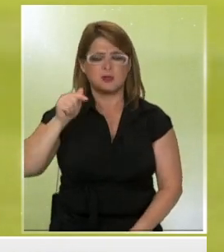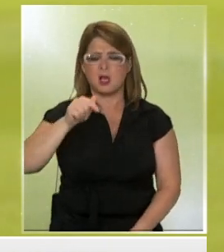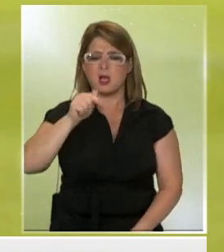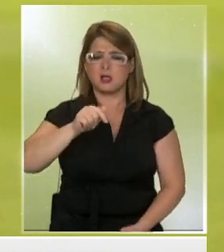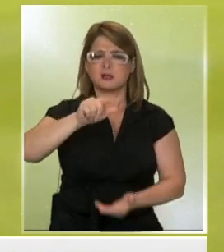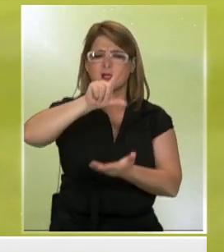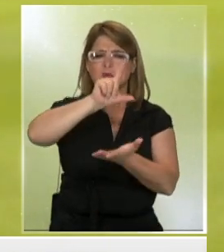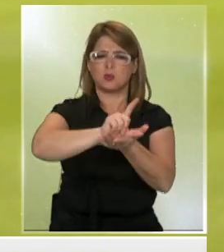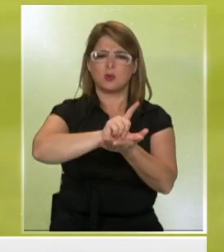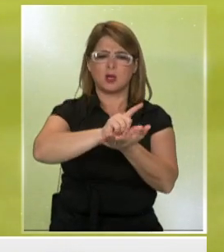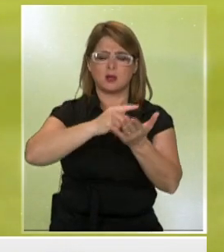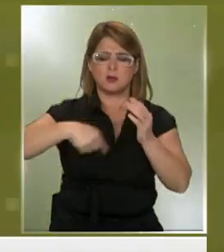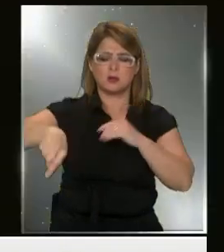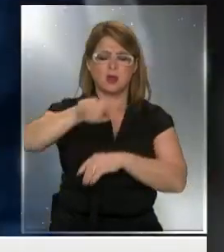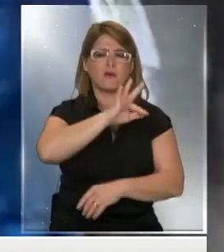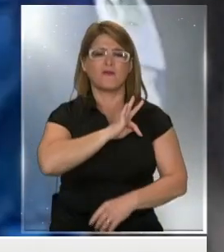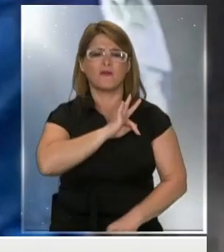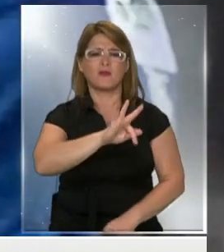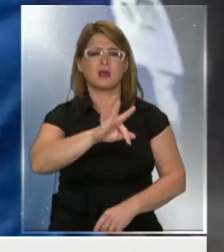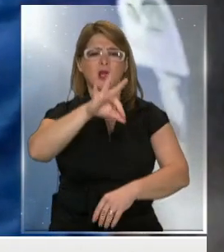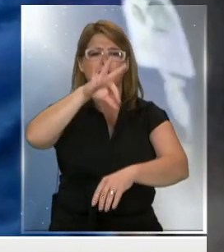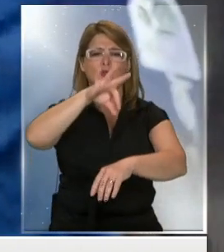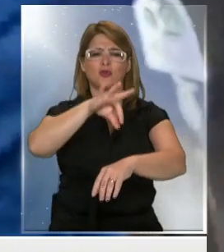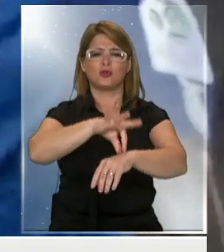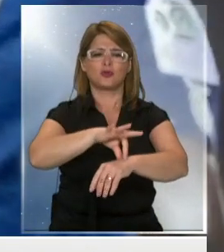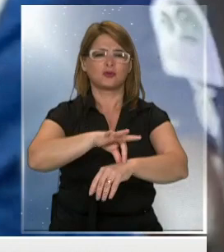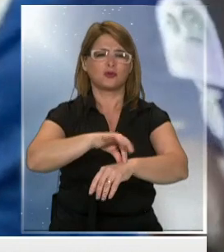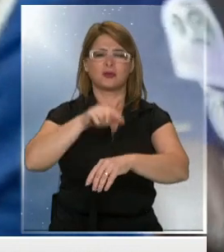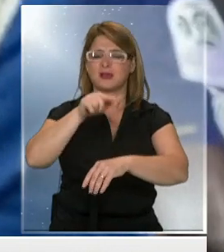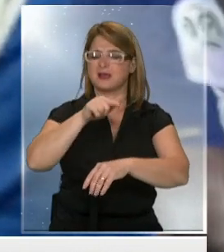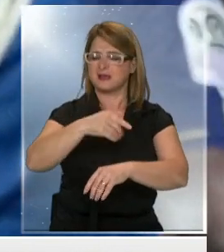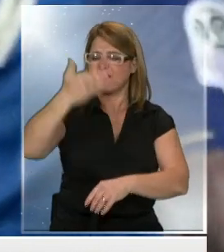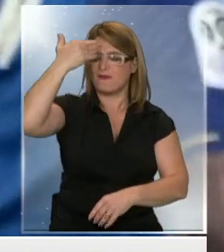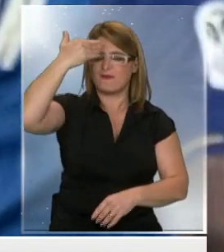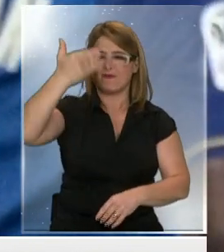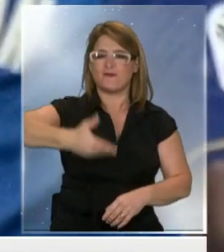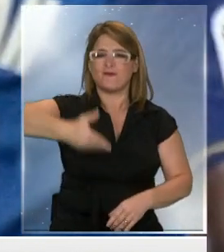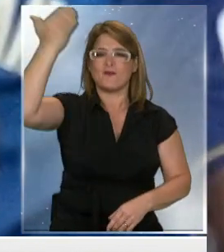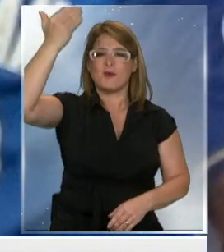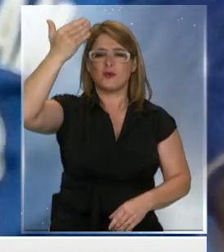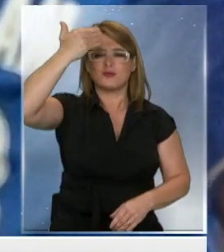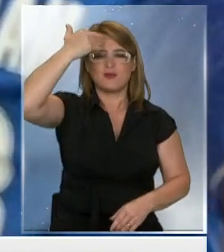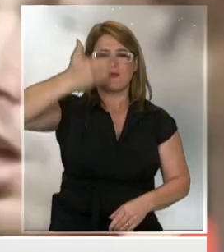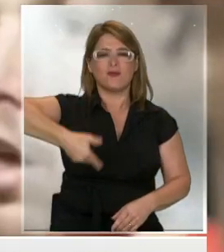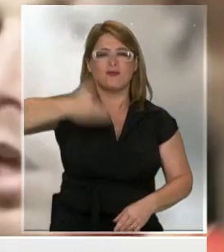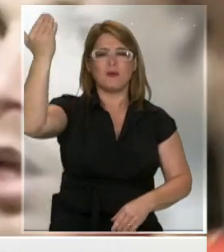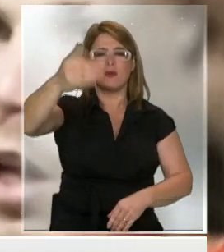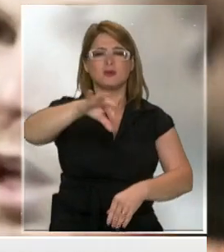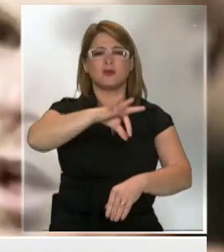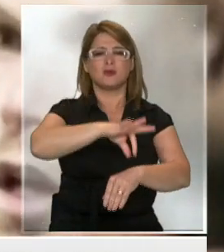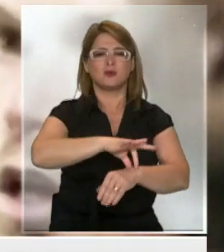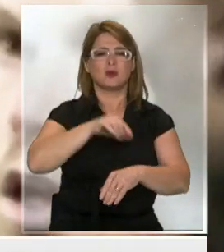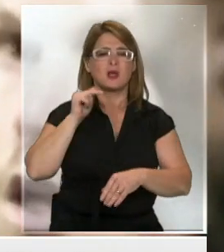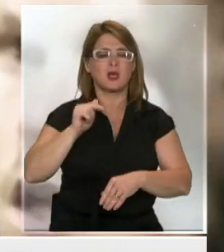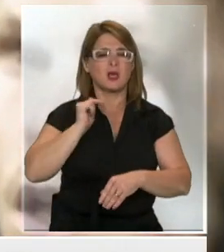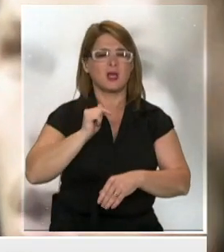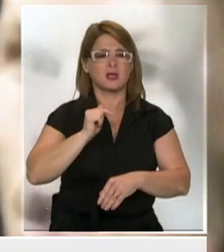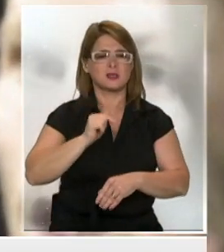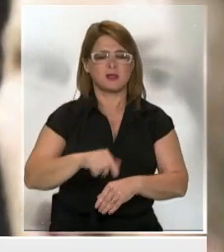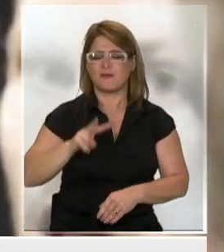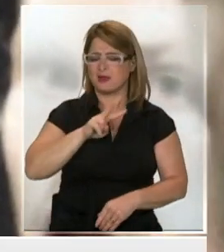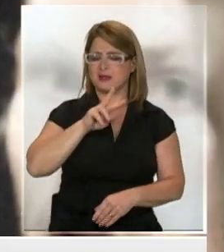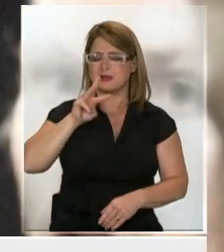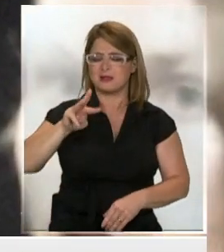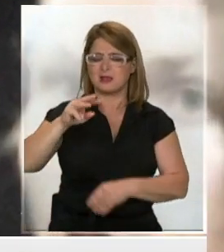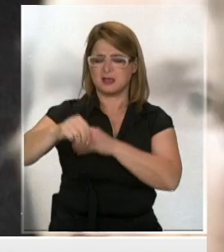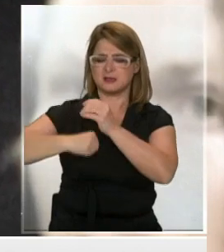de Reims. Se trataba del doctor de todas las epopeyas, el de los 23 años, dice este comunicado. El